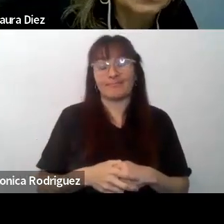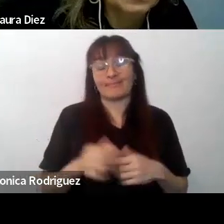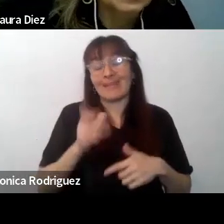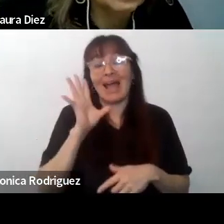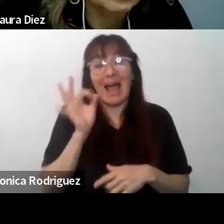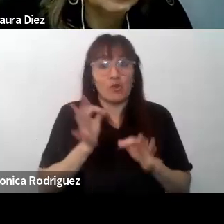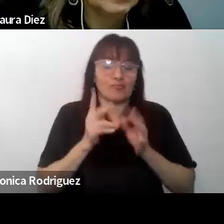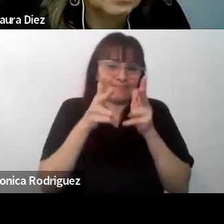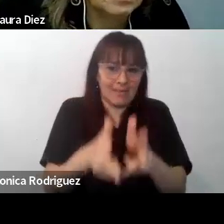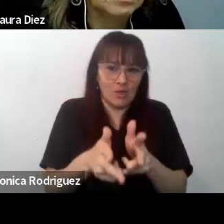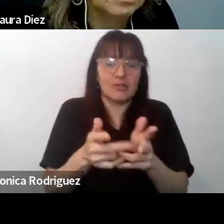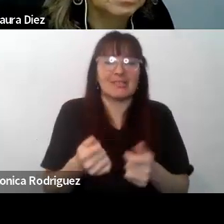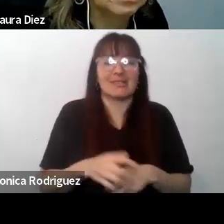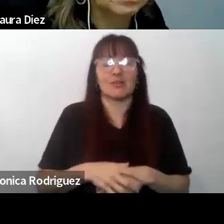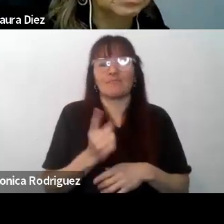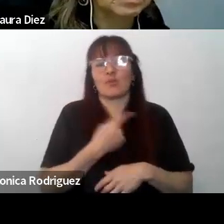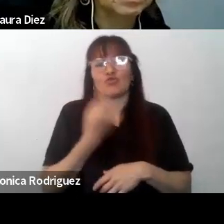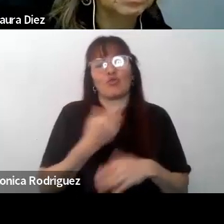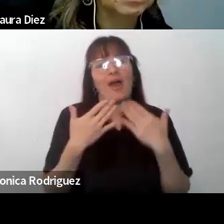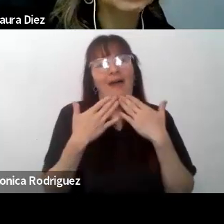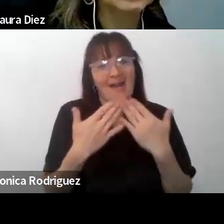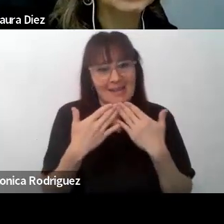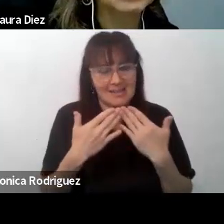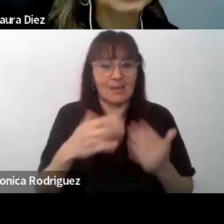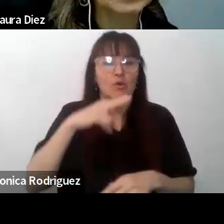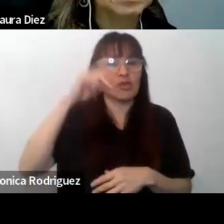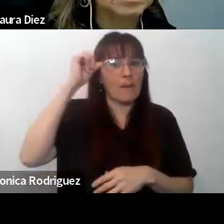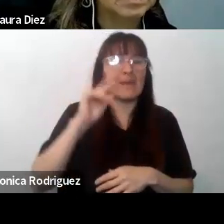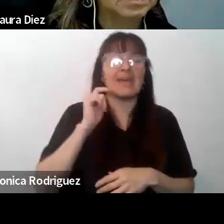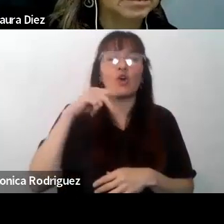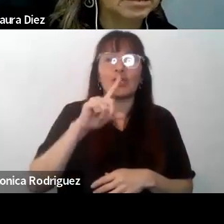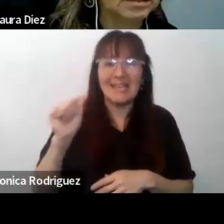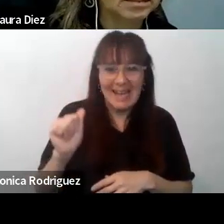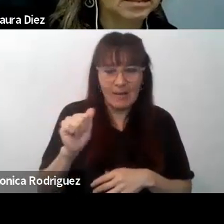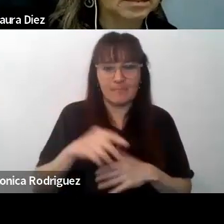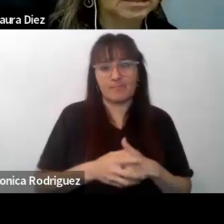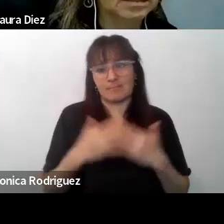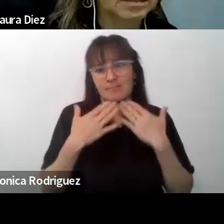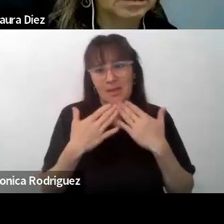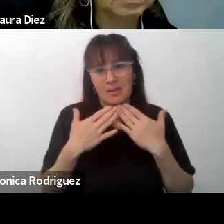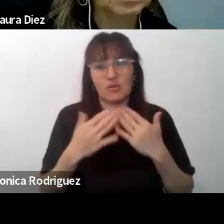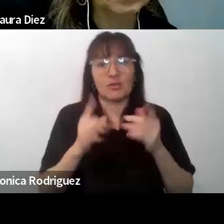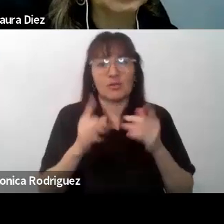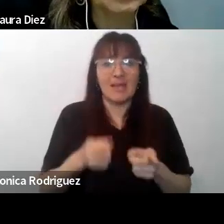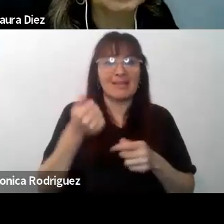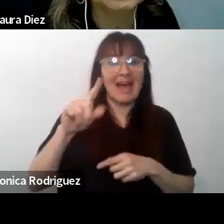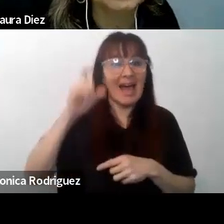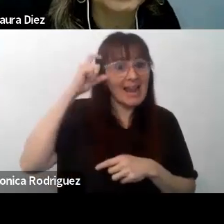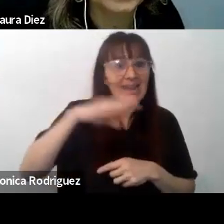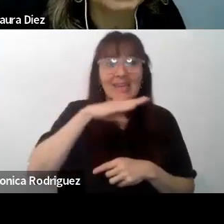nombre de la red, queremos agradecer a Verónica Piovani y a Alejandra